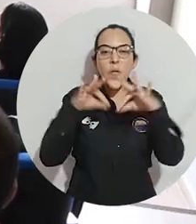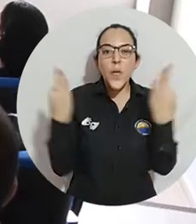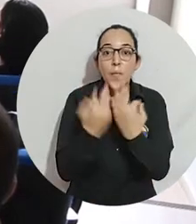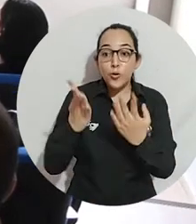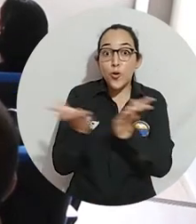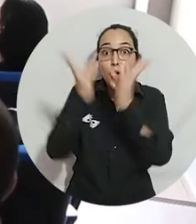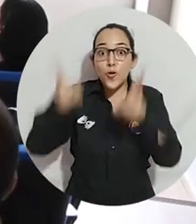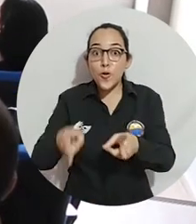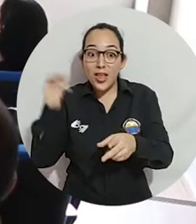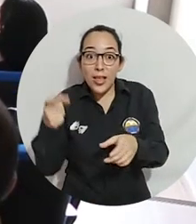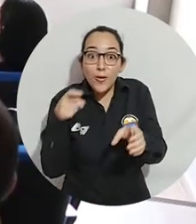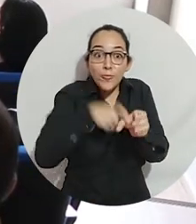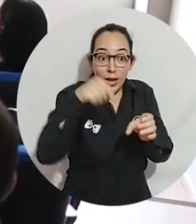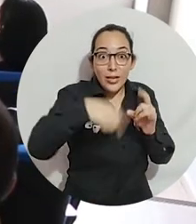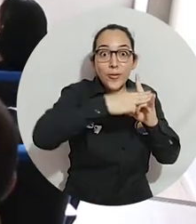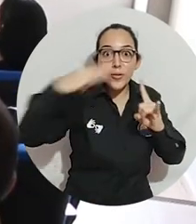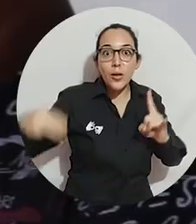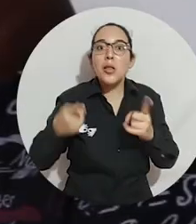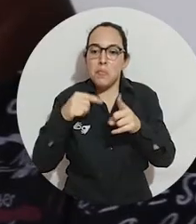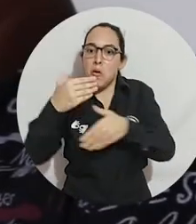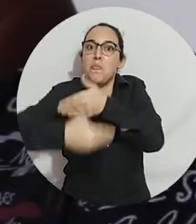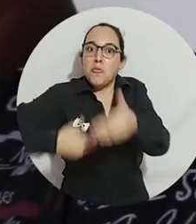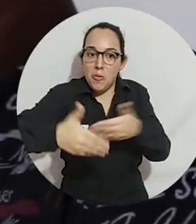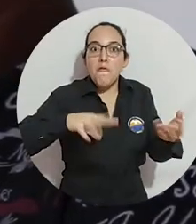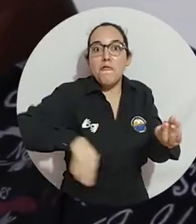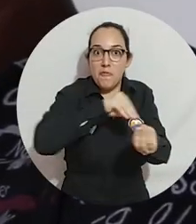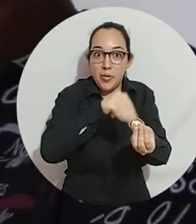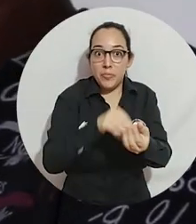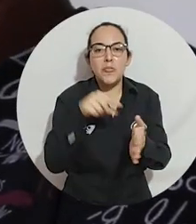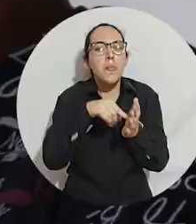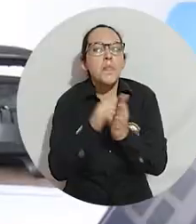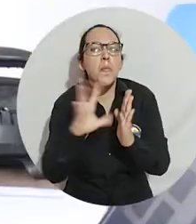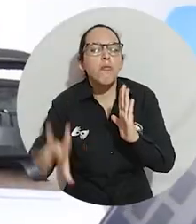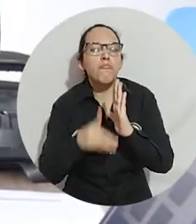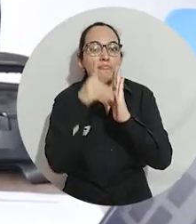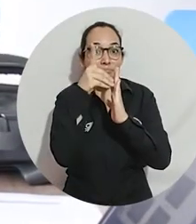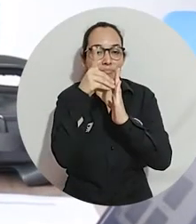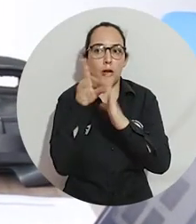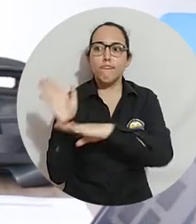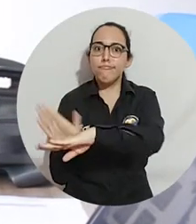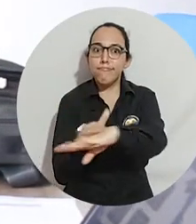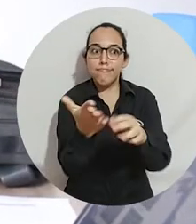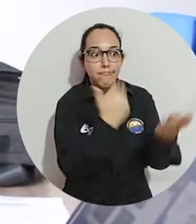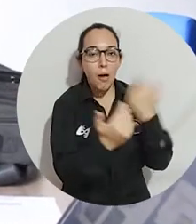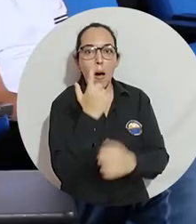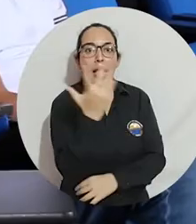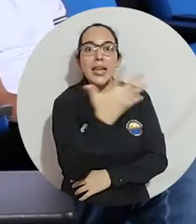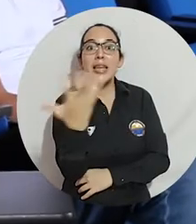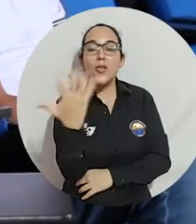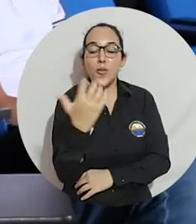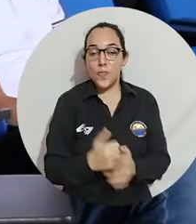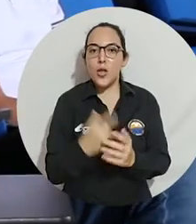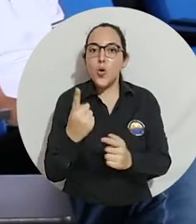Las familias de los estudiantes de la Universidad del Magdalena siguen siendo parte de su proceso formativo, por ello la Dirección de Desarrollo Estudiantil